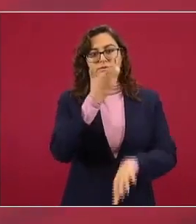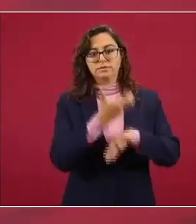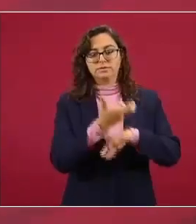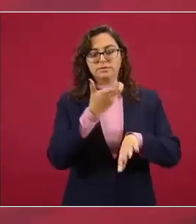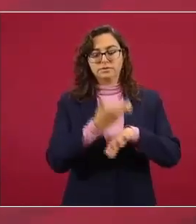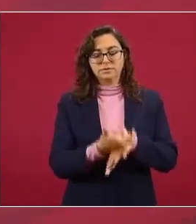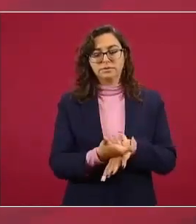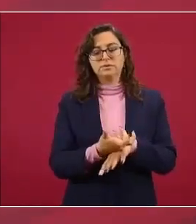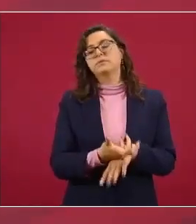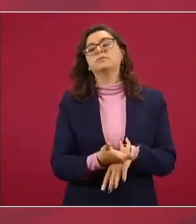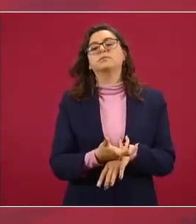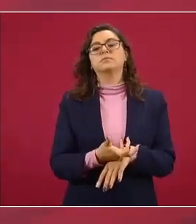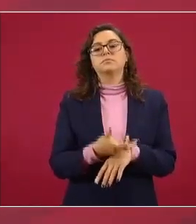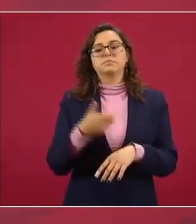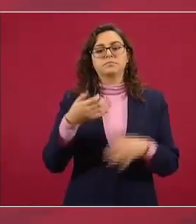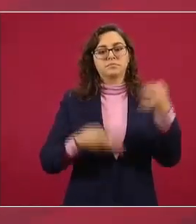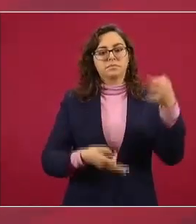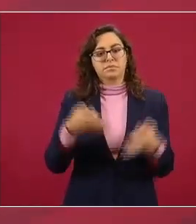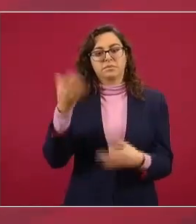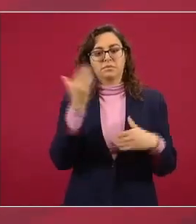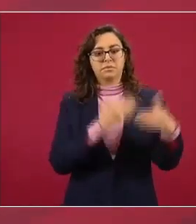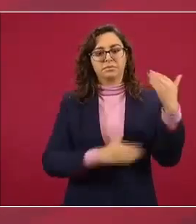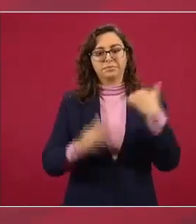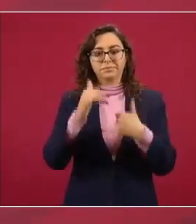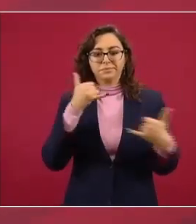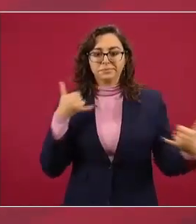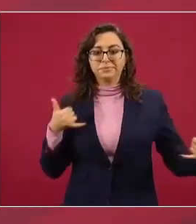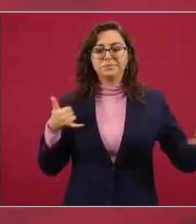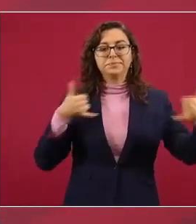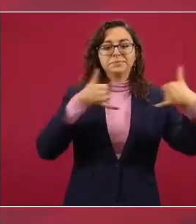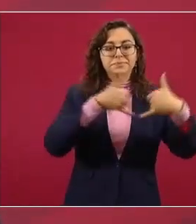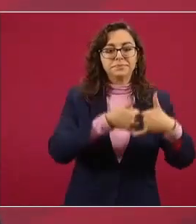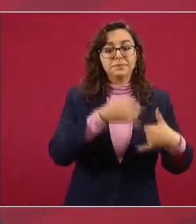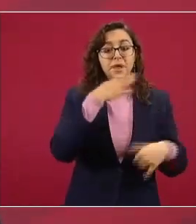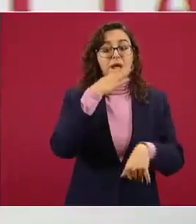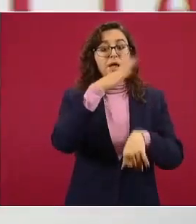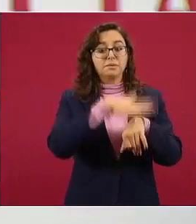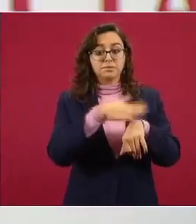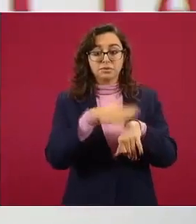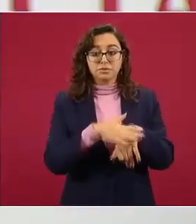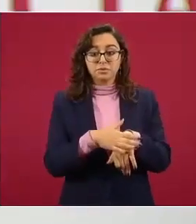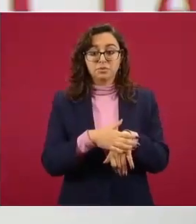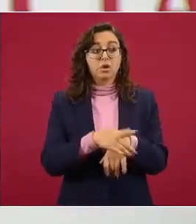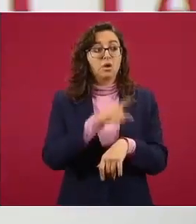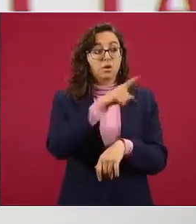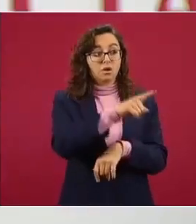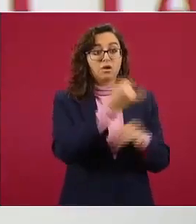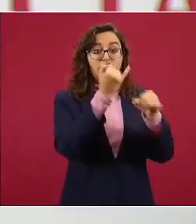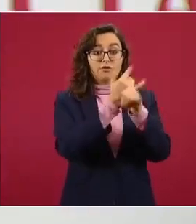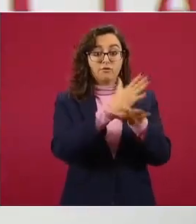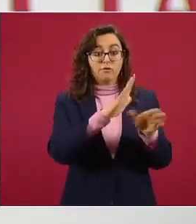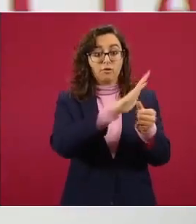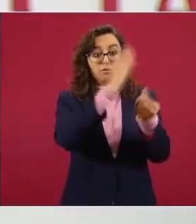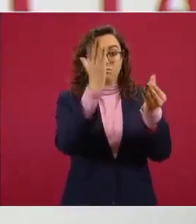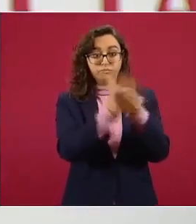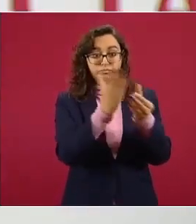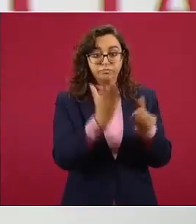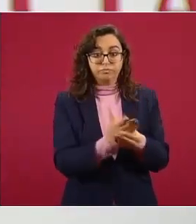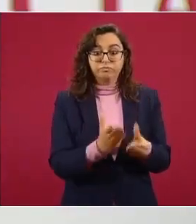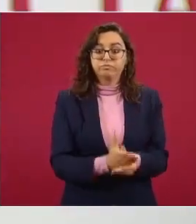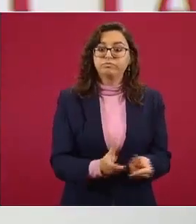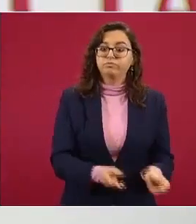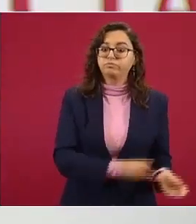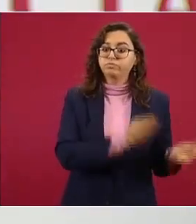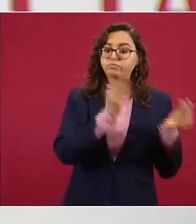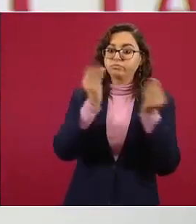para notificarle que había turnado a la Fiscalía General de la República el oficio del administrador